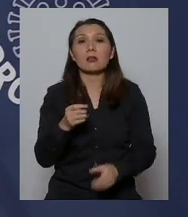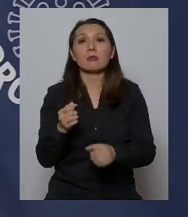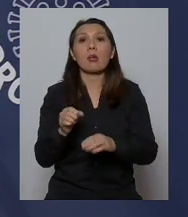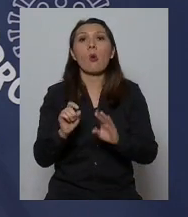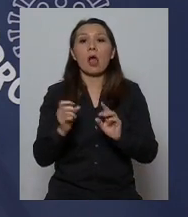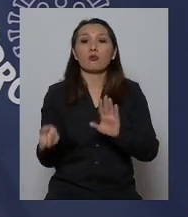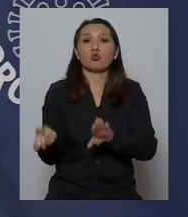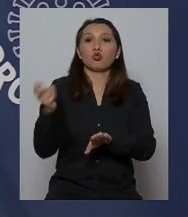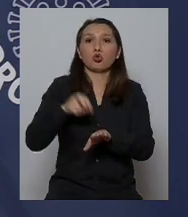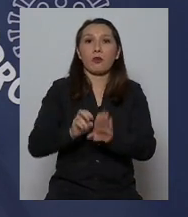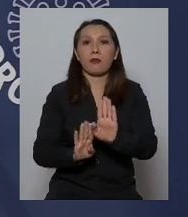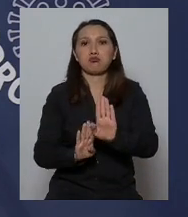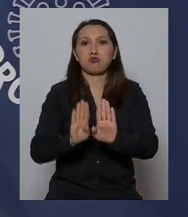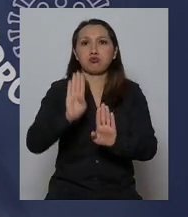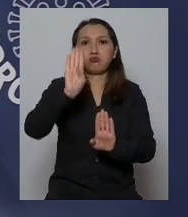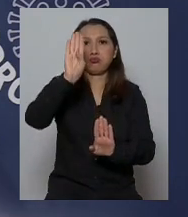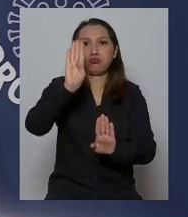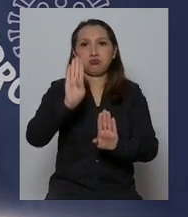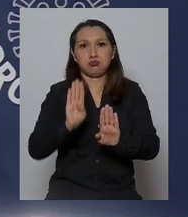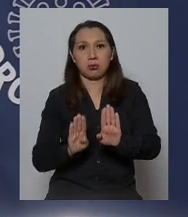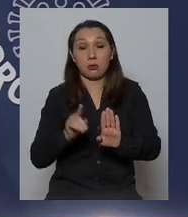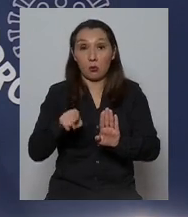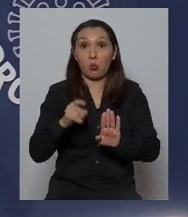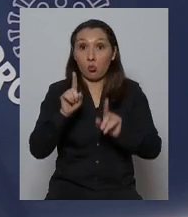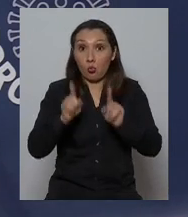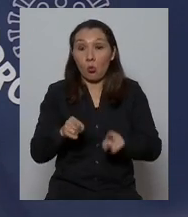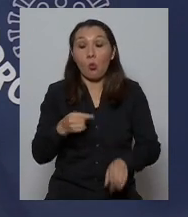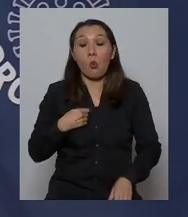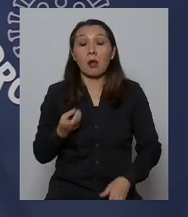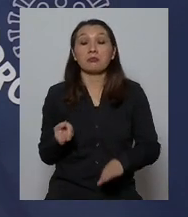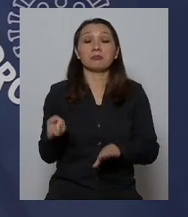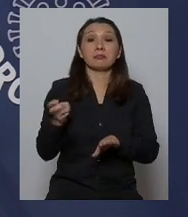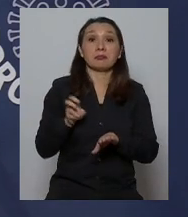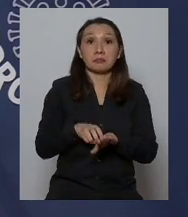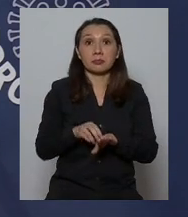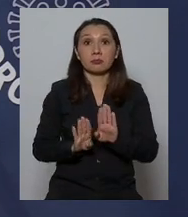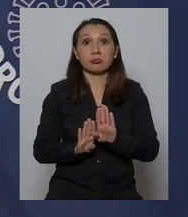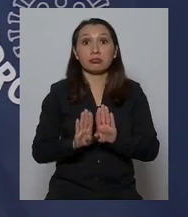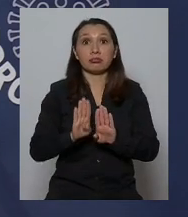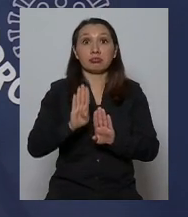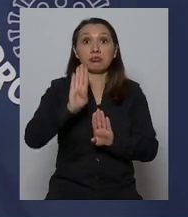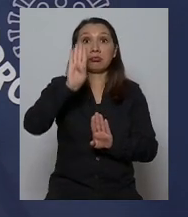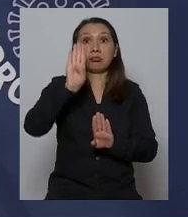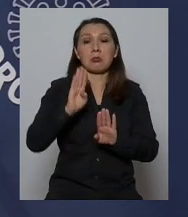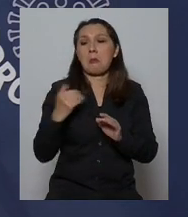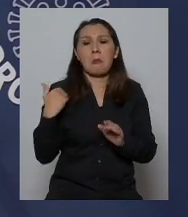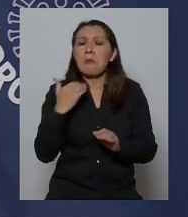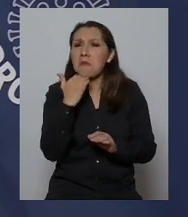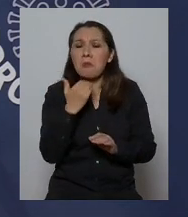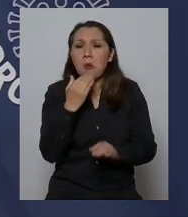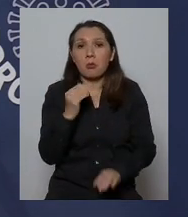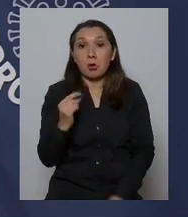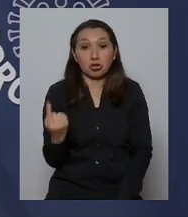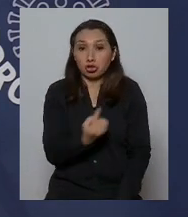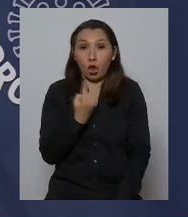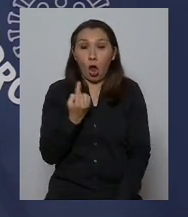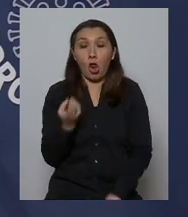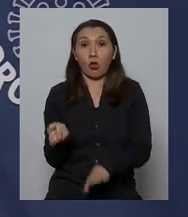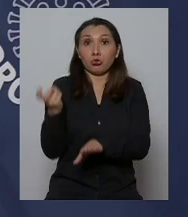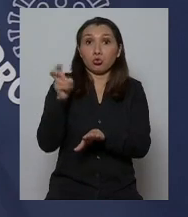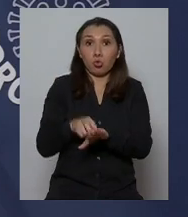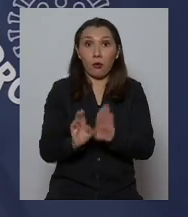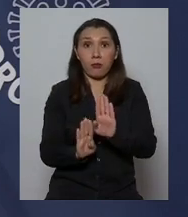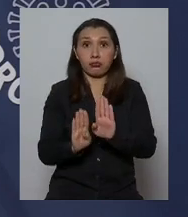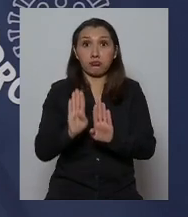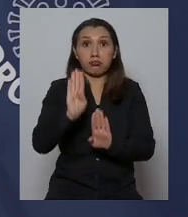ascensores. Vale decir, al usar un ascensor, hay que necesariamente, aunque uno vaya solo en el ascensor,